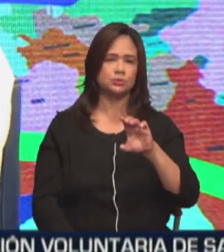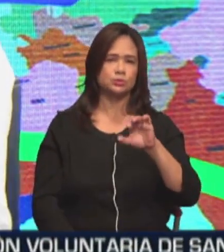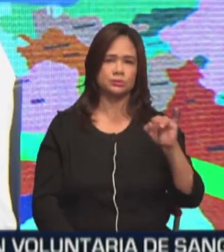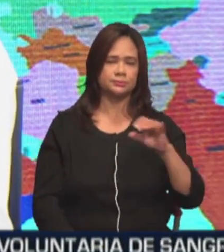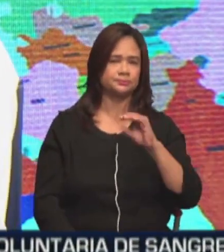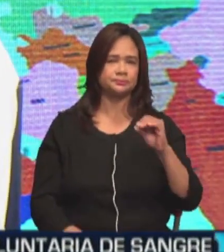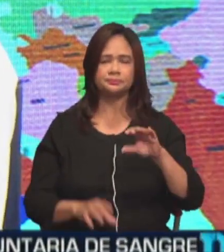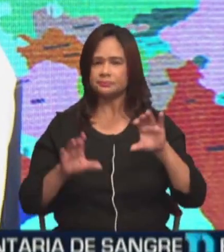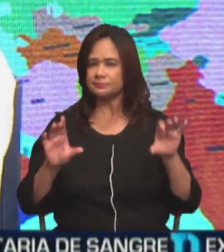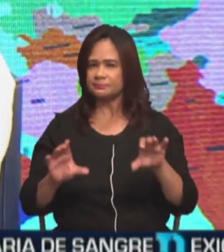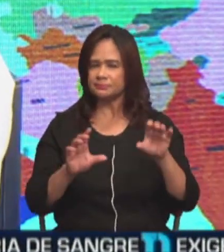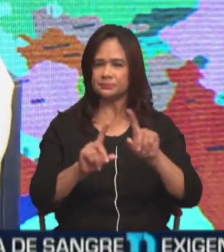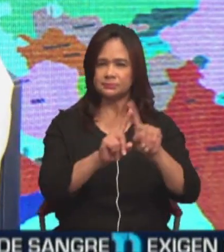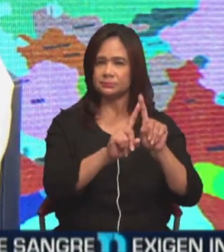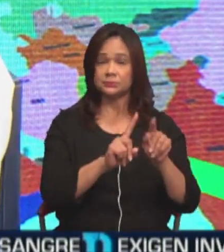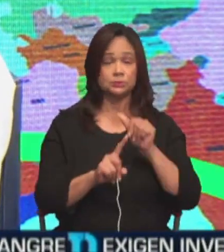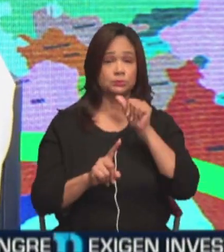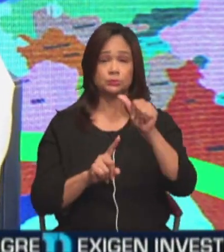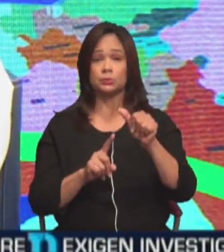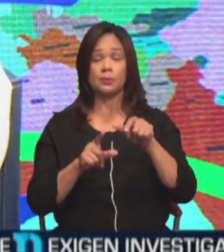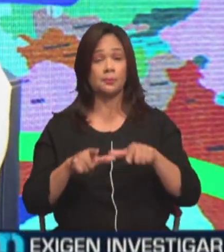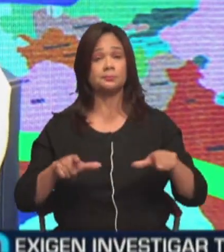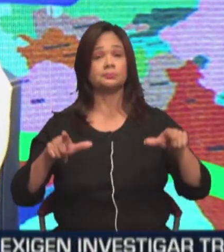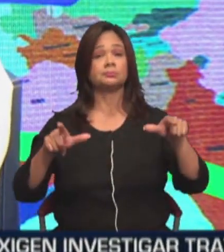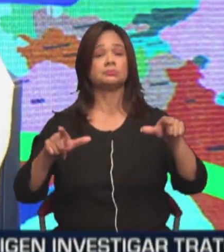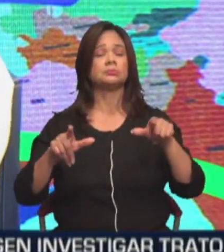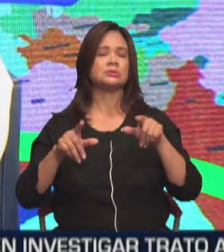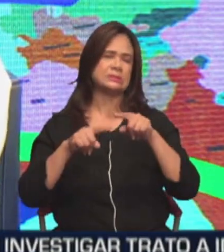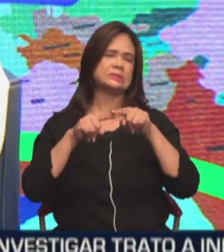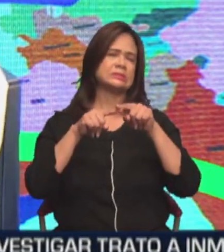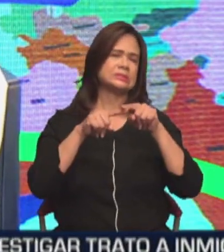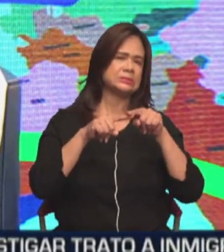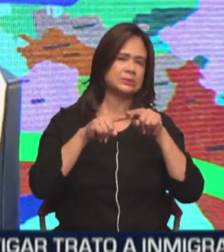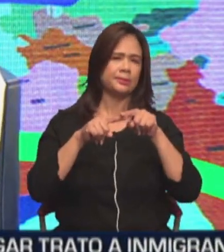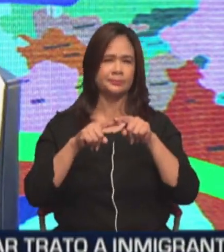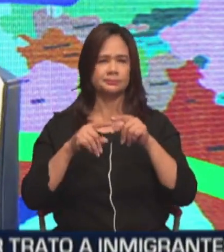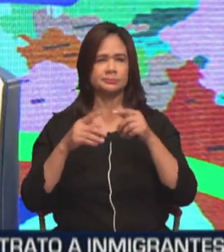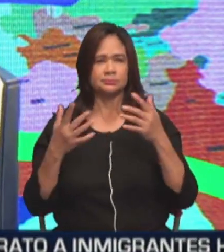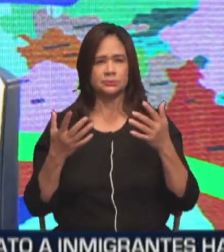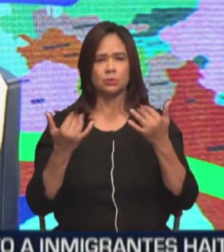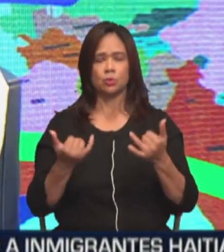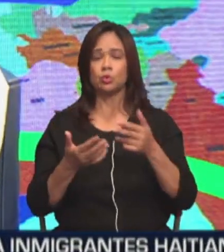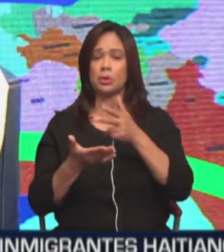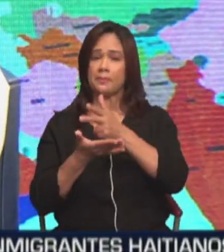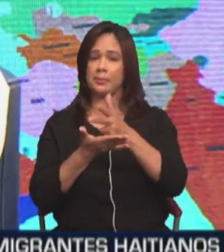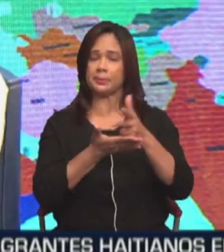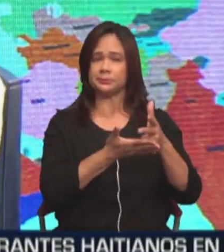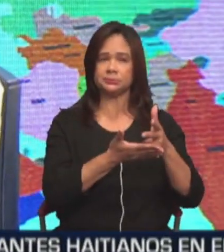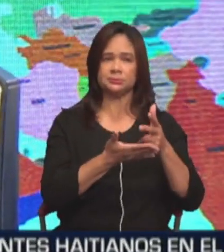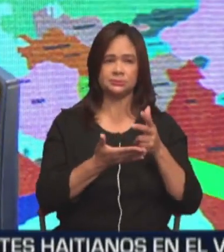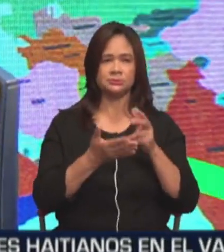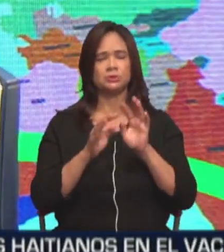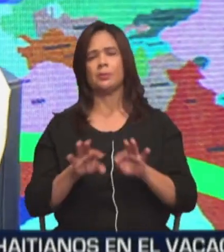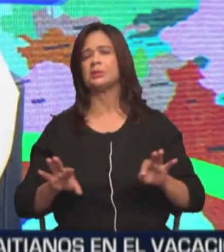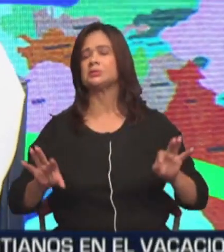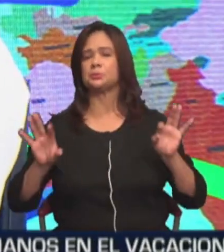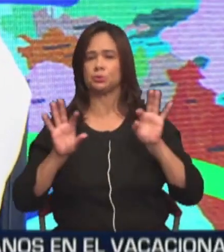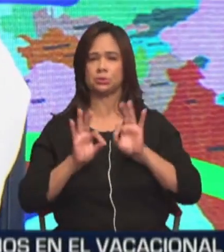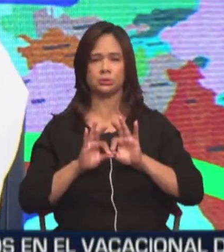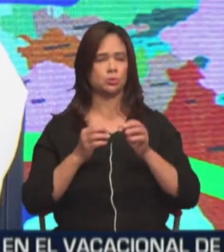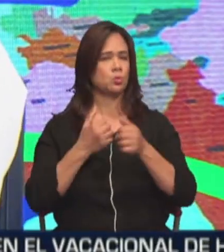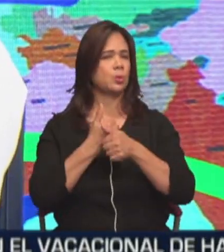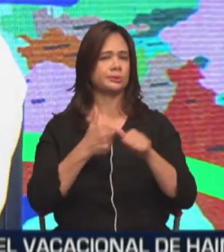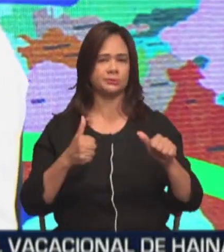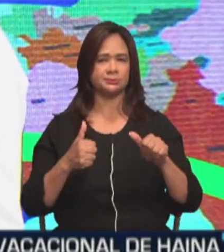eventos así, al no tener un centro de convención, dependo de donde hay hoy en día parqueo. El parqueo es la pieza clave para cualquier